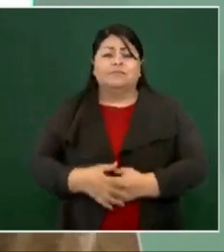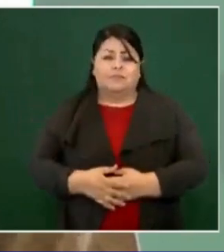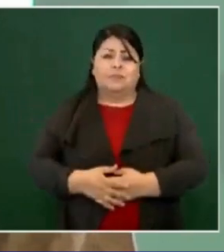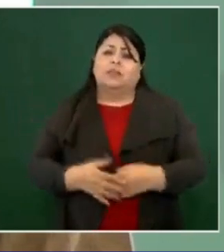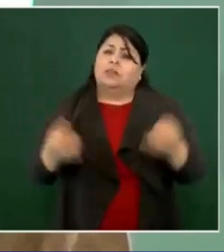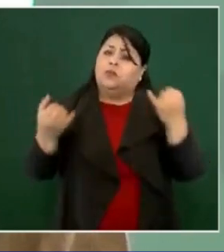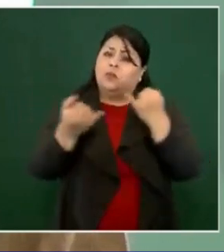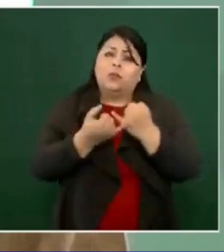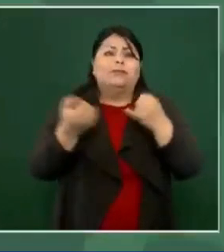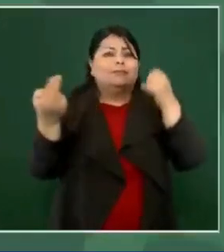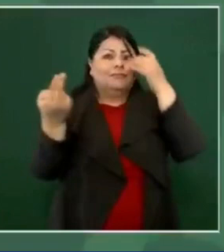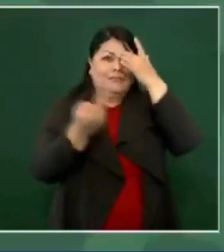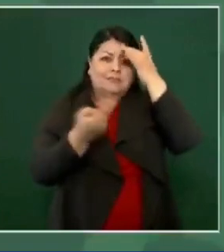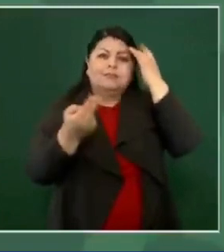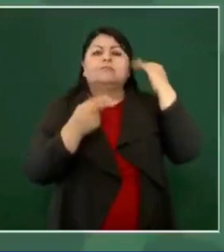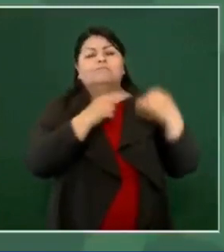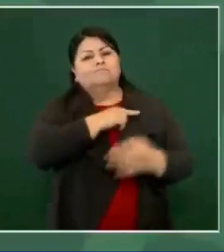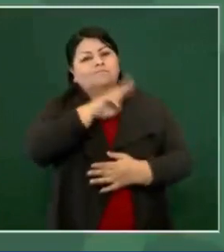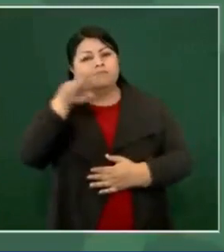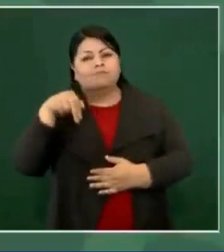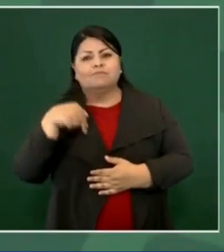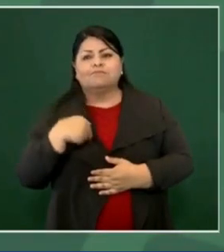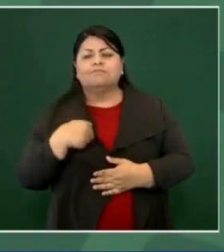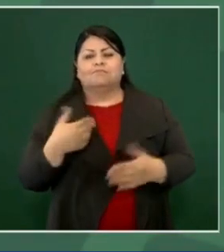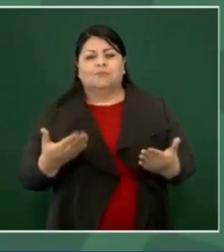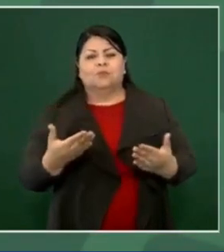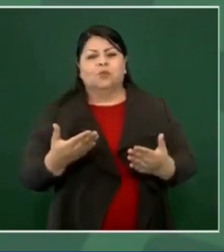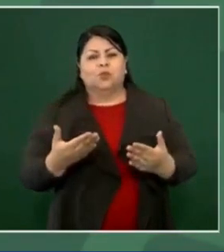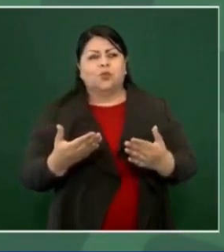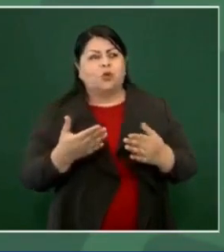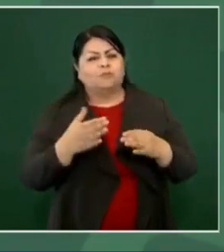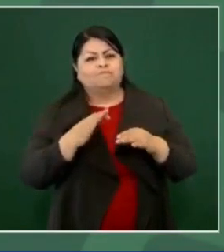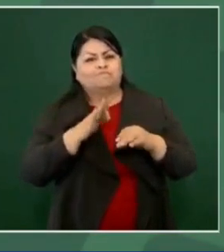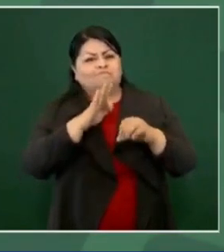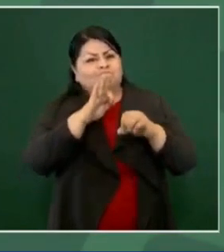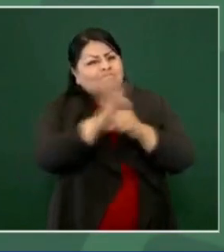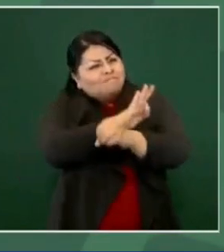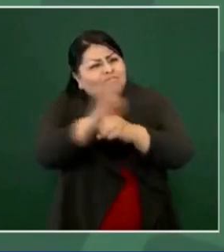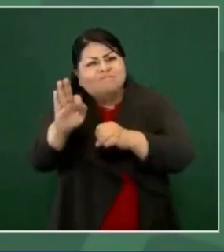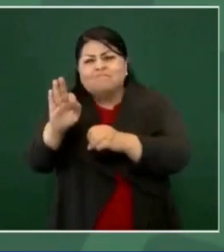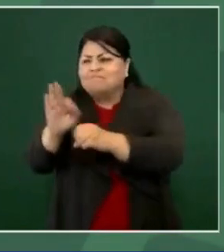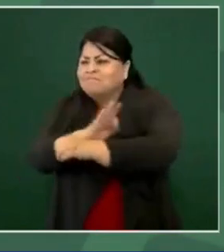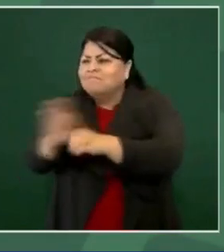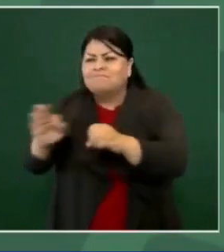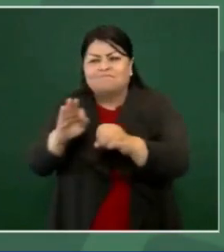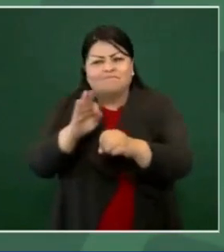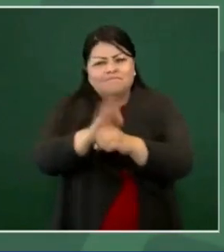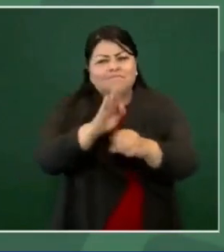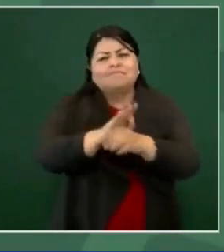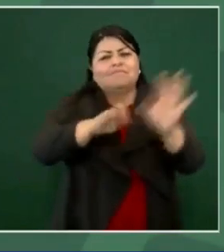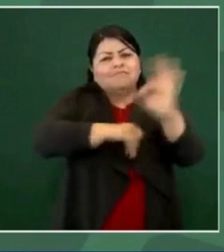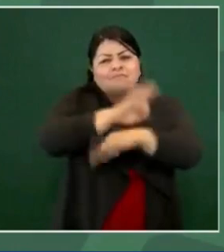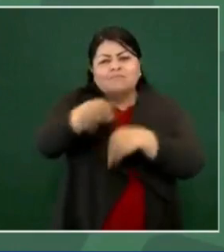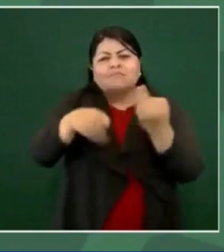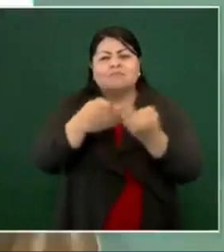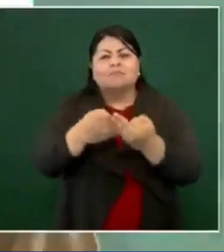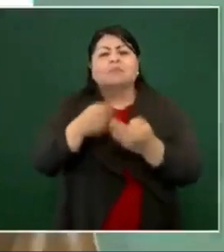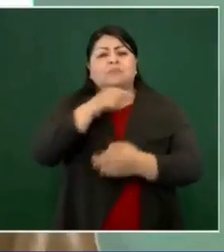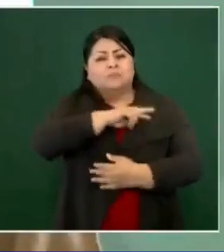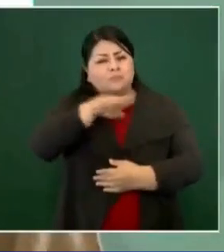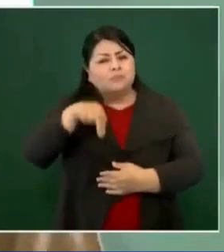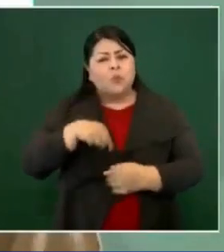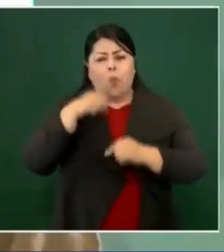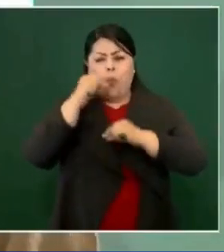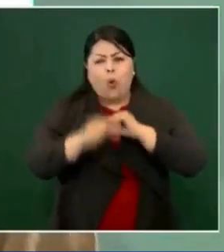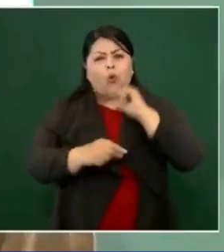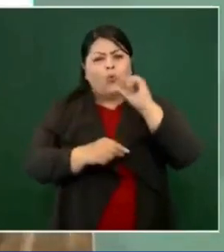defendiendo a todos y nos vamos a seguir sintiendo cada vez